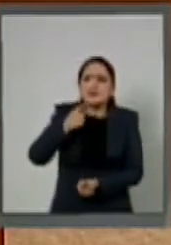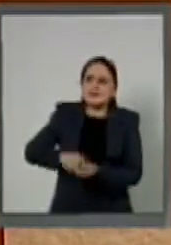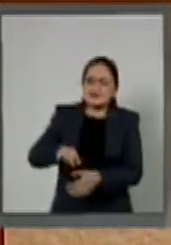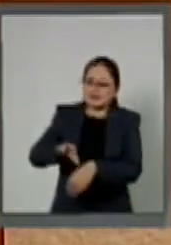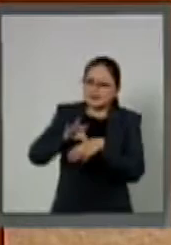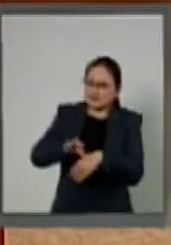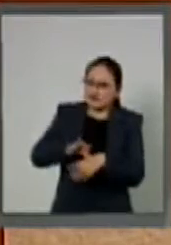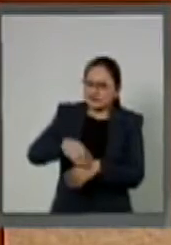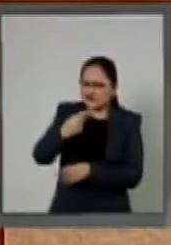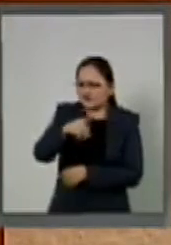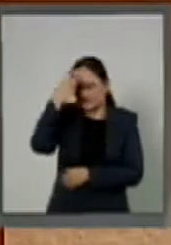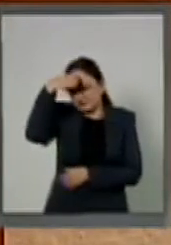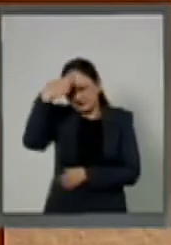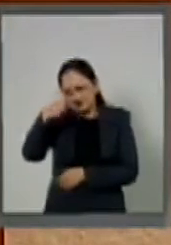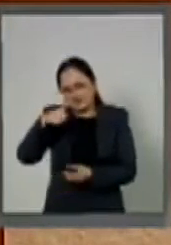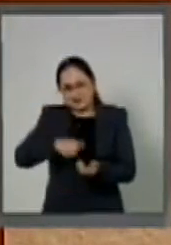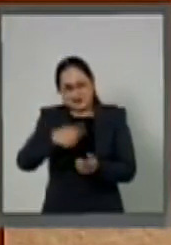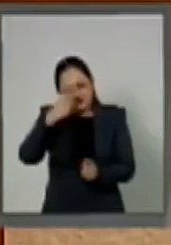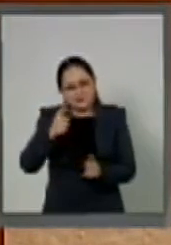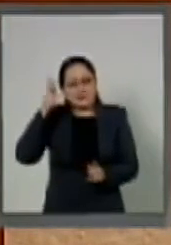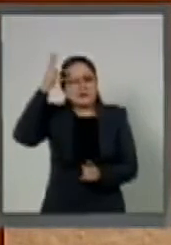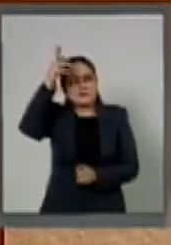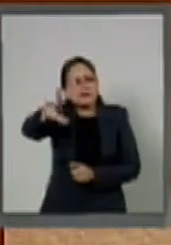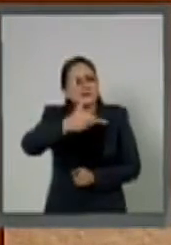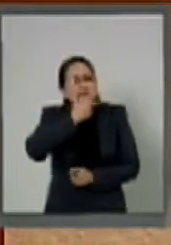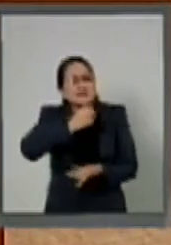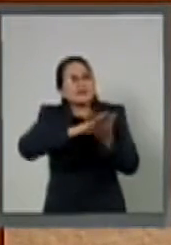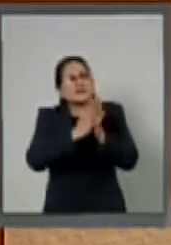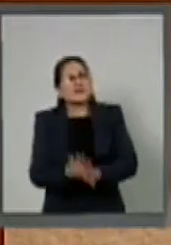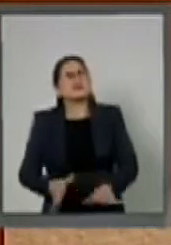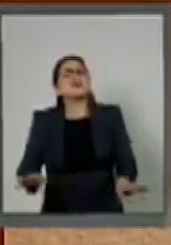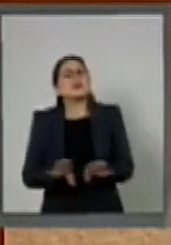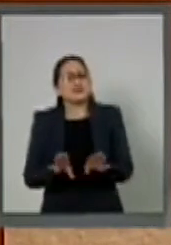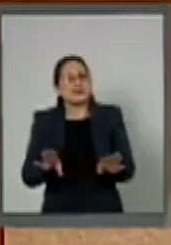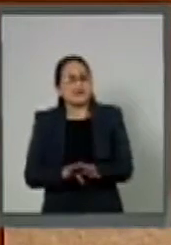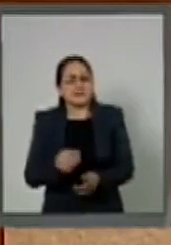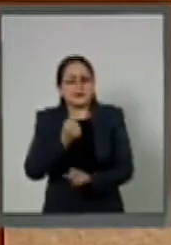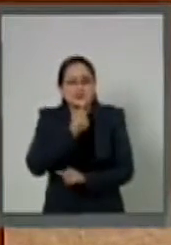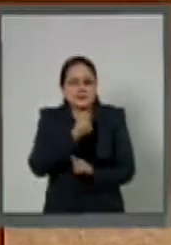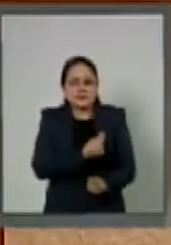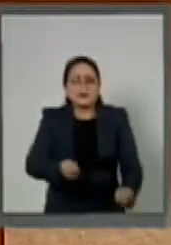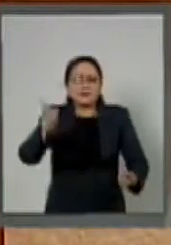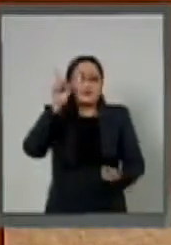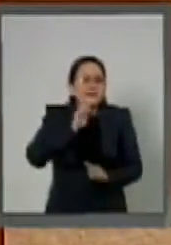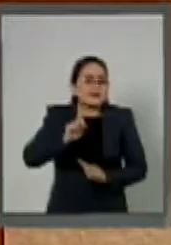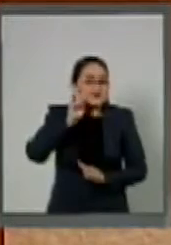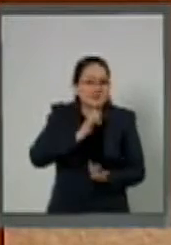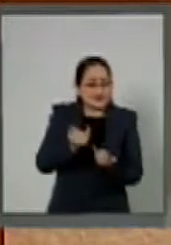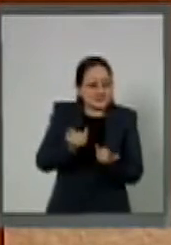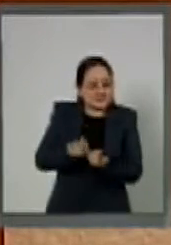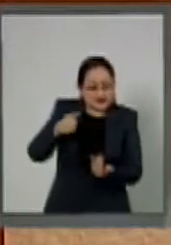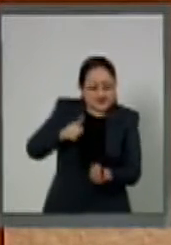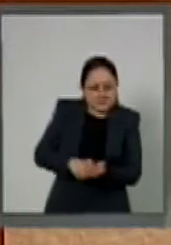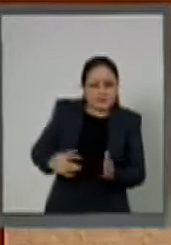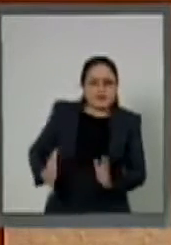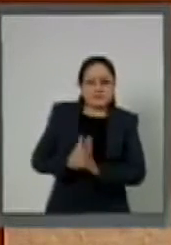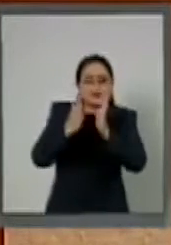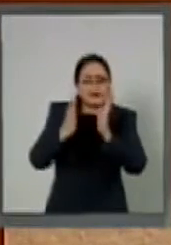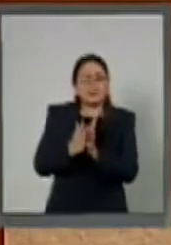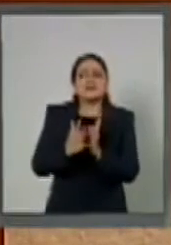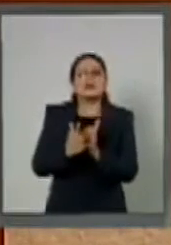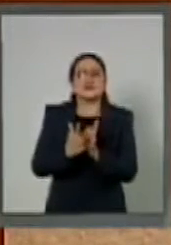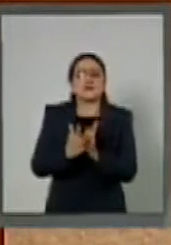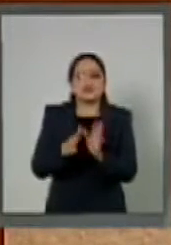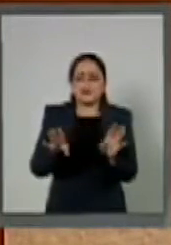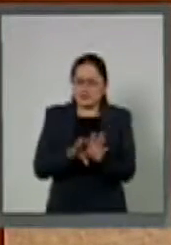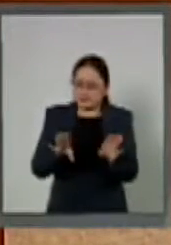viven, los niños que serán los hombres de mañana y las niñas que hoy también están ahí participando, es